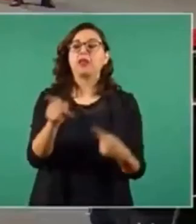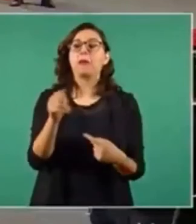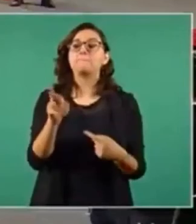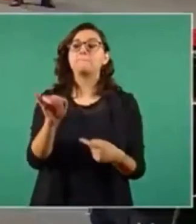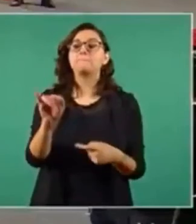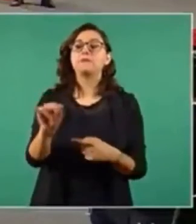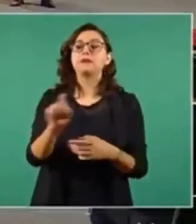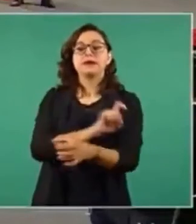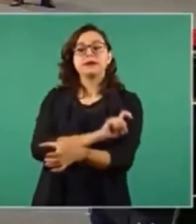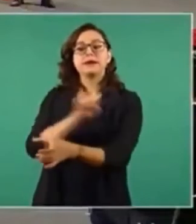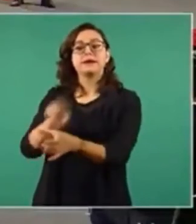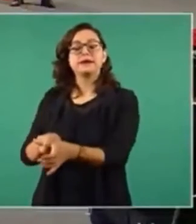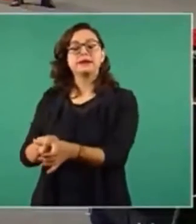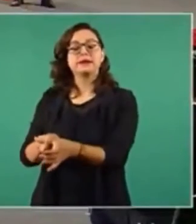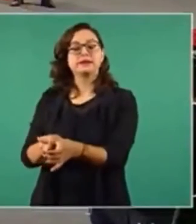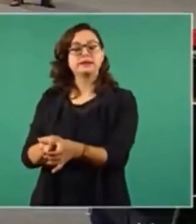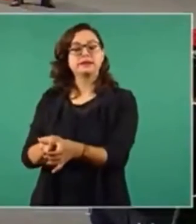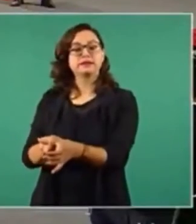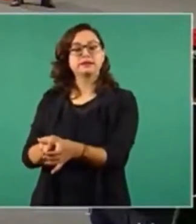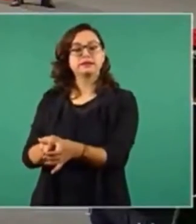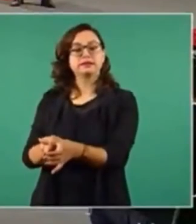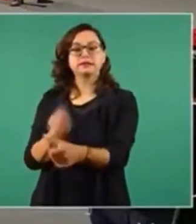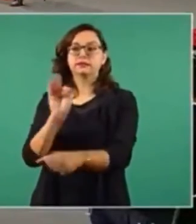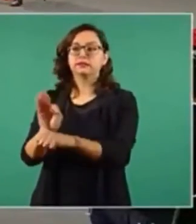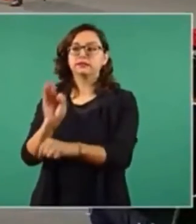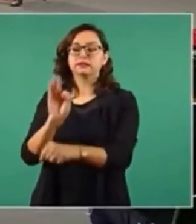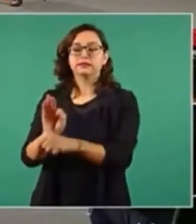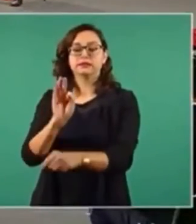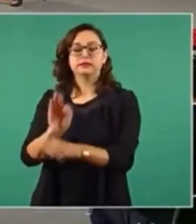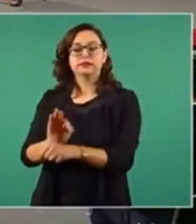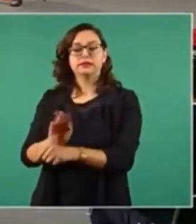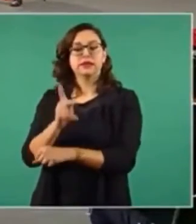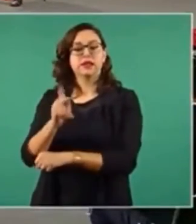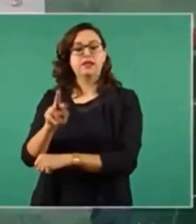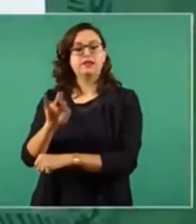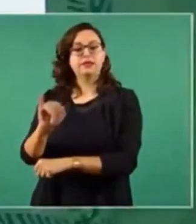en vocero del PRI en la campaña